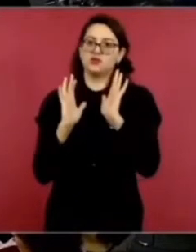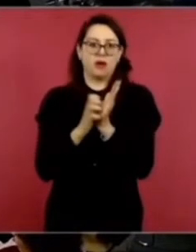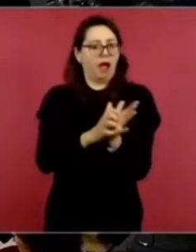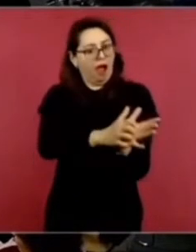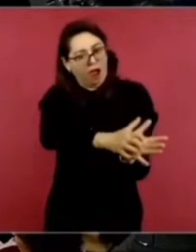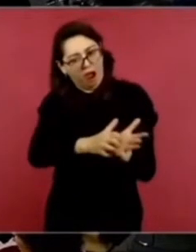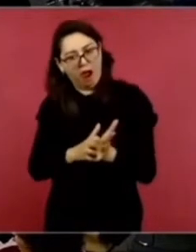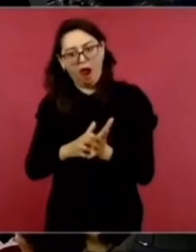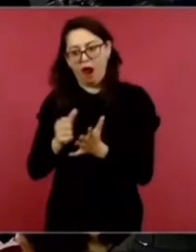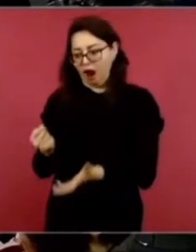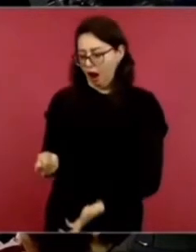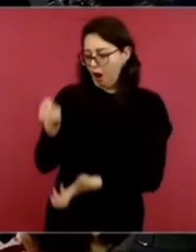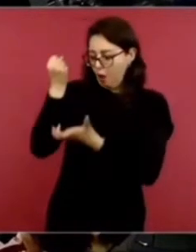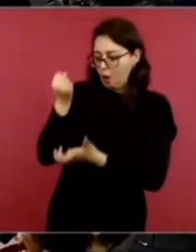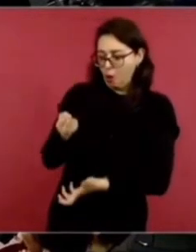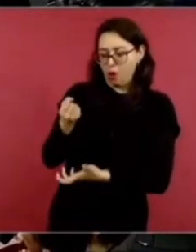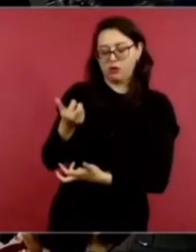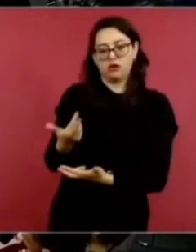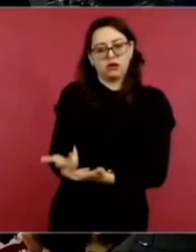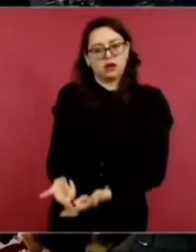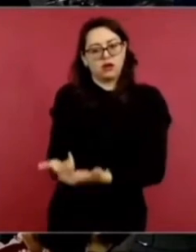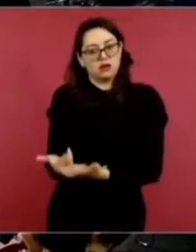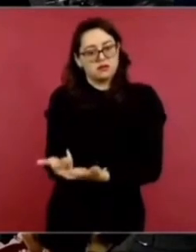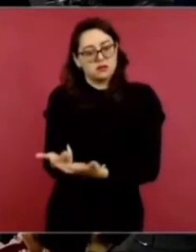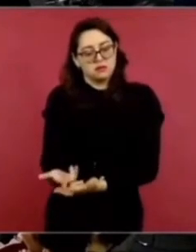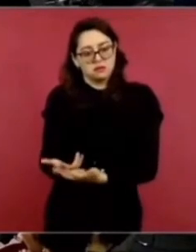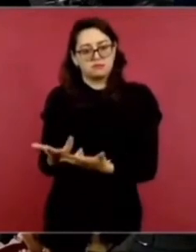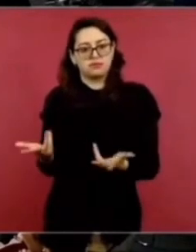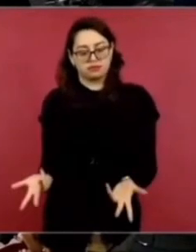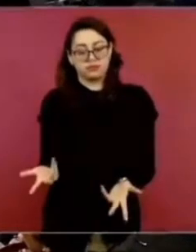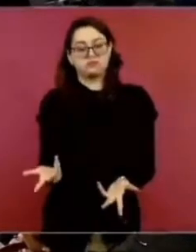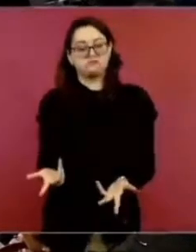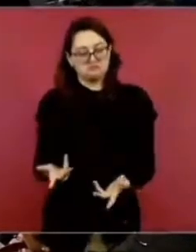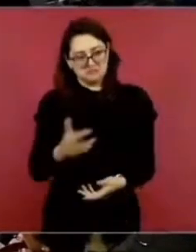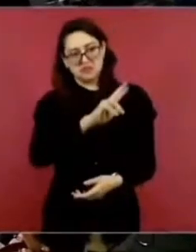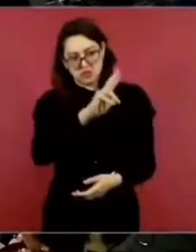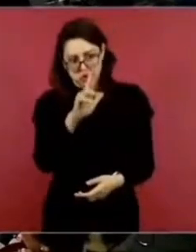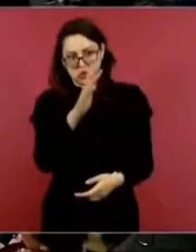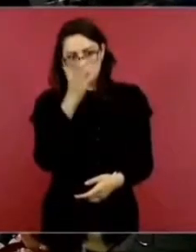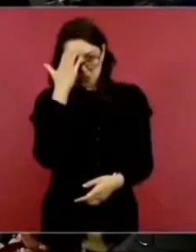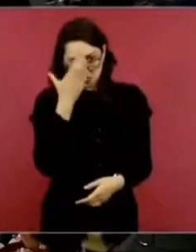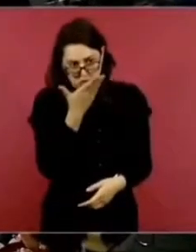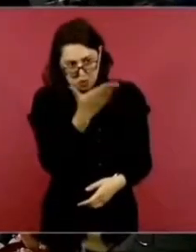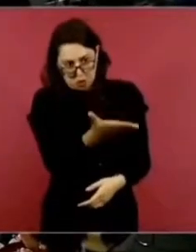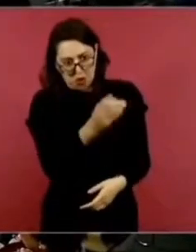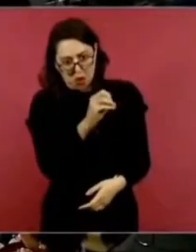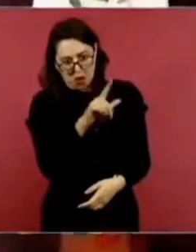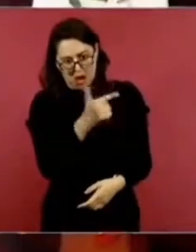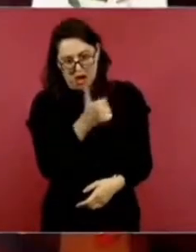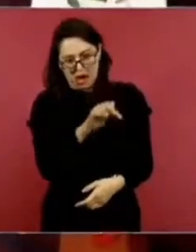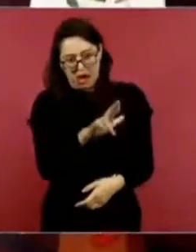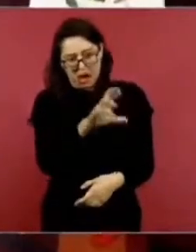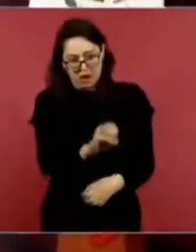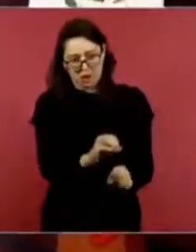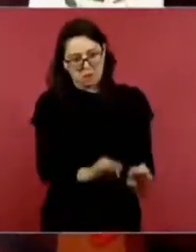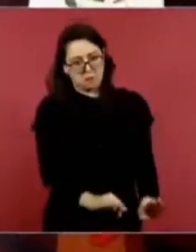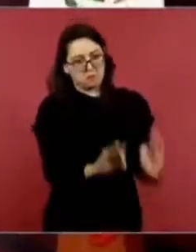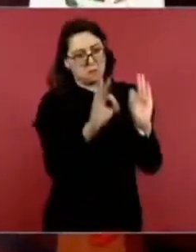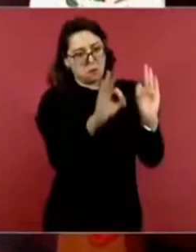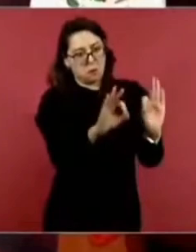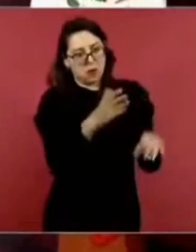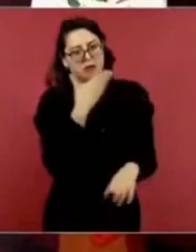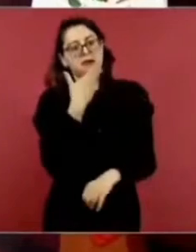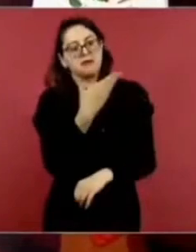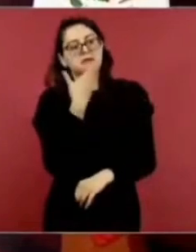Todo esto para reconocerle y que los otros que faltan,